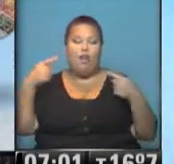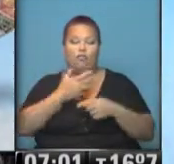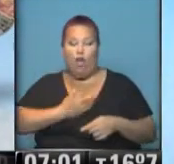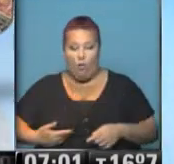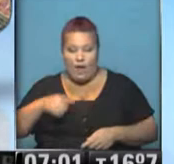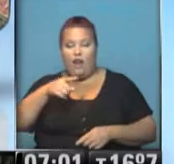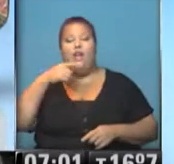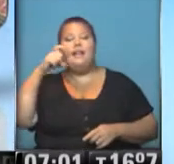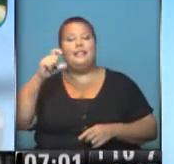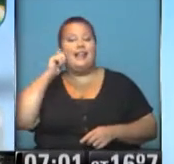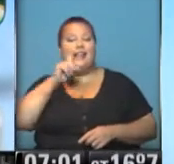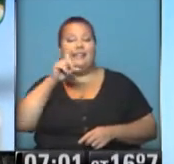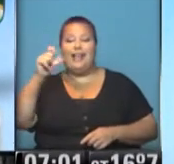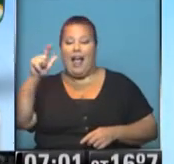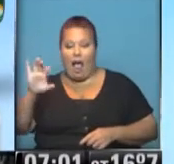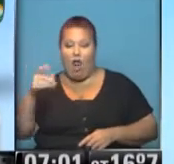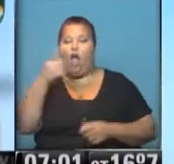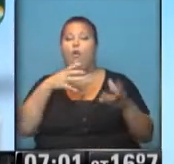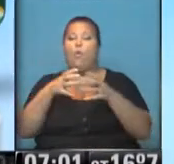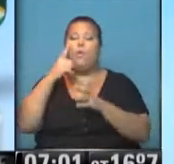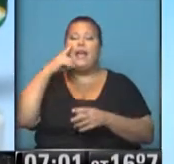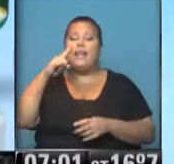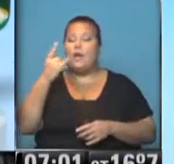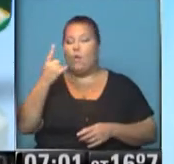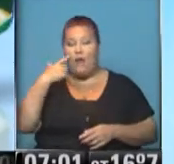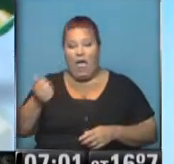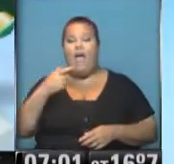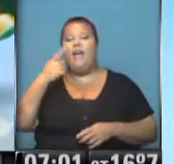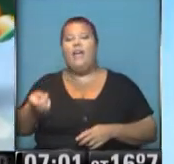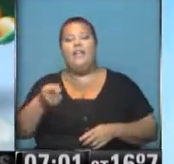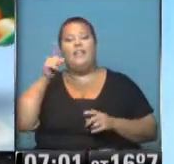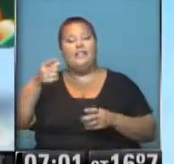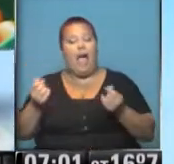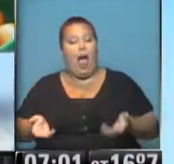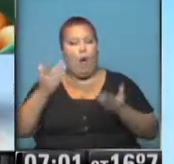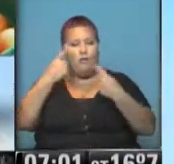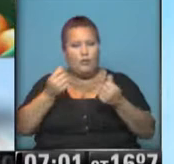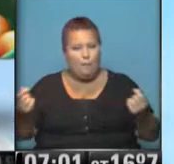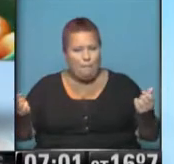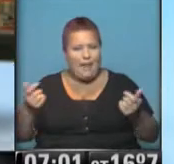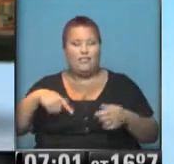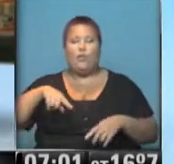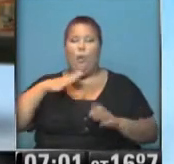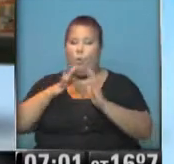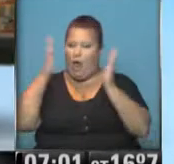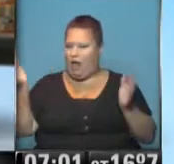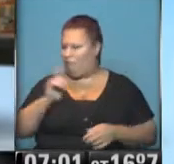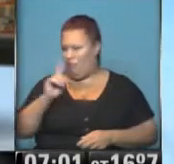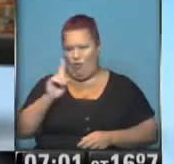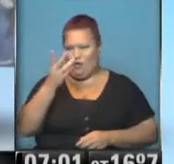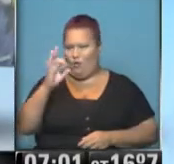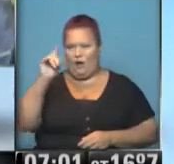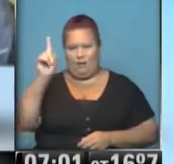La CGT de Antonio Caloy, dirigentes de la Unión Industrial Argentina, aseguraron que el incremento de los precios en el último año no fue del